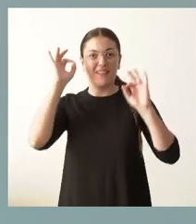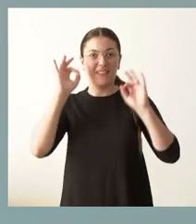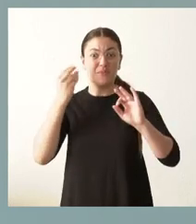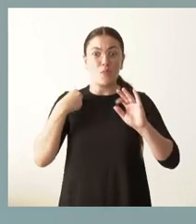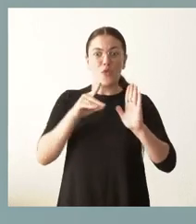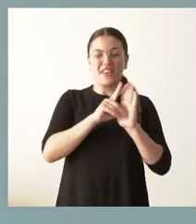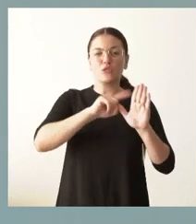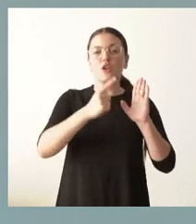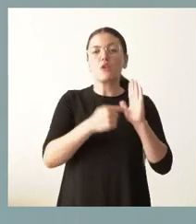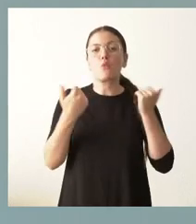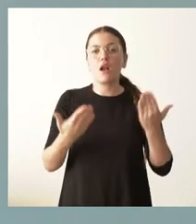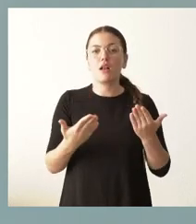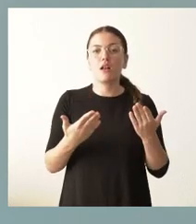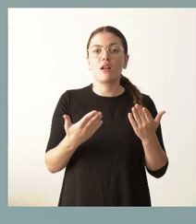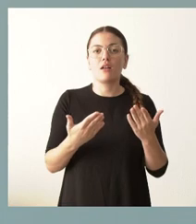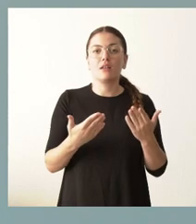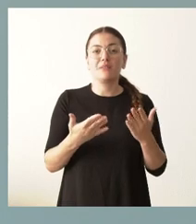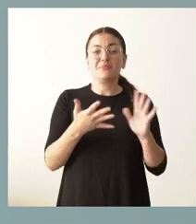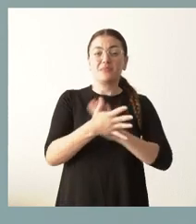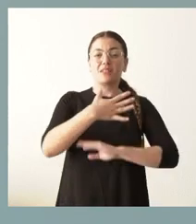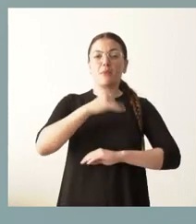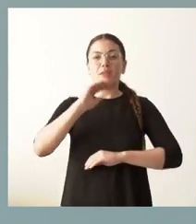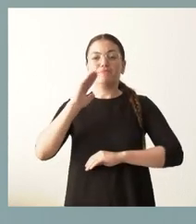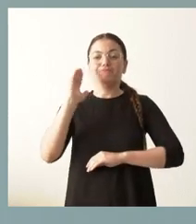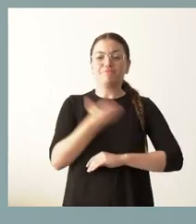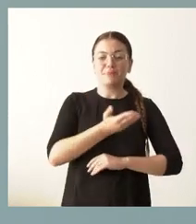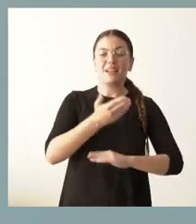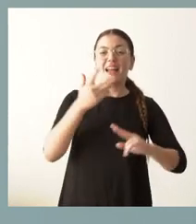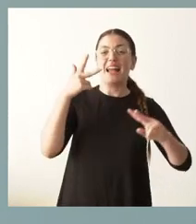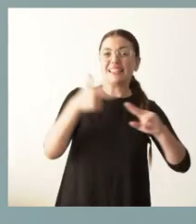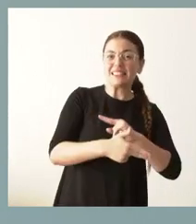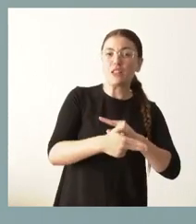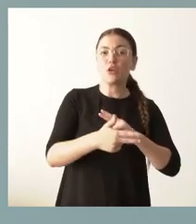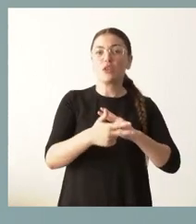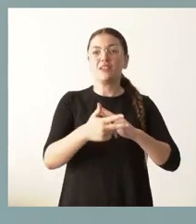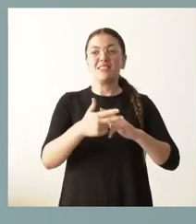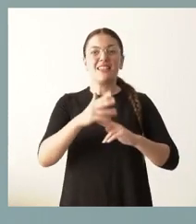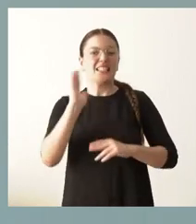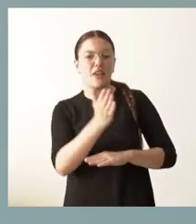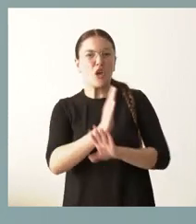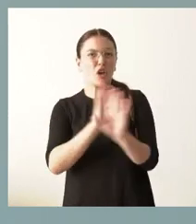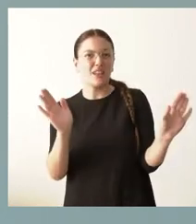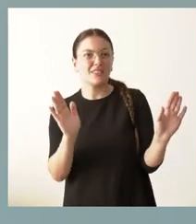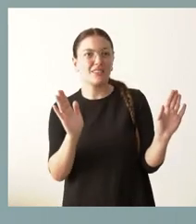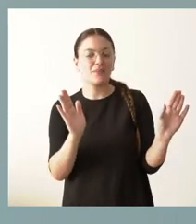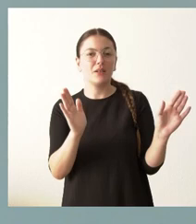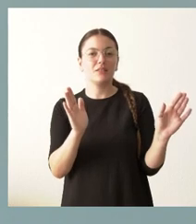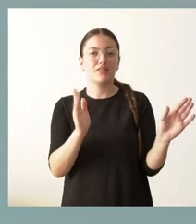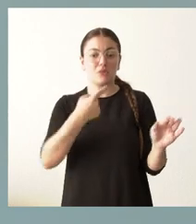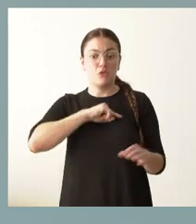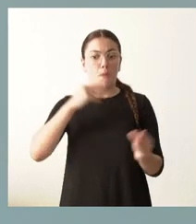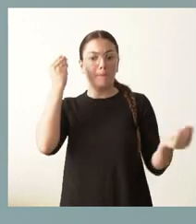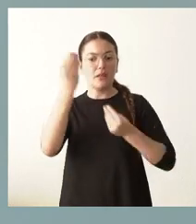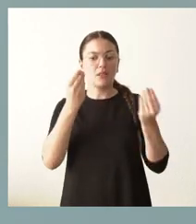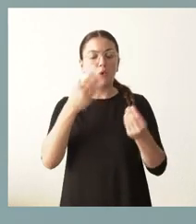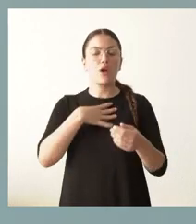ley es que incide fundamentalmente en las restricciones y en las sanciones, no tanto como pensamos nosotros en el